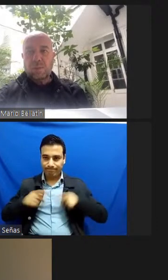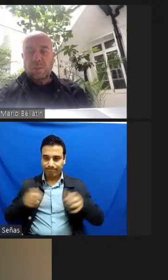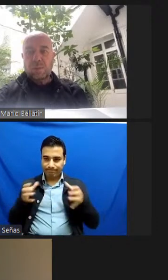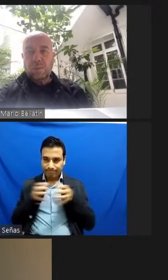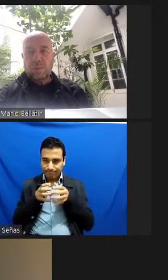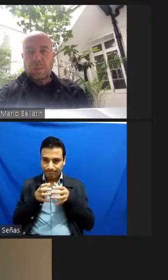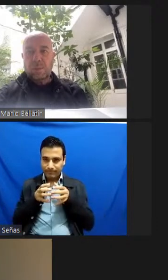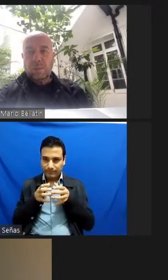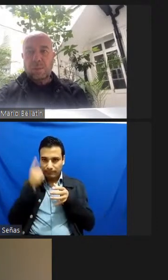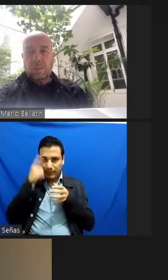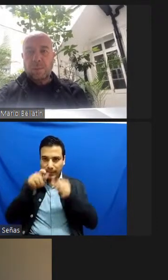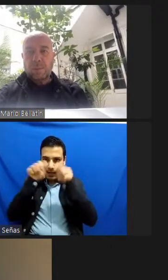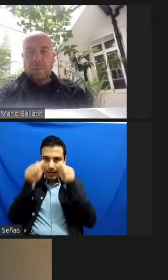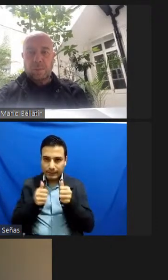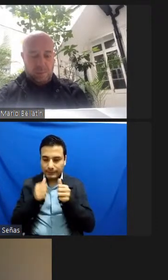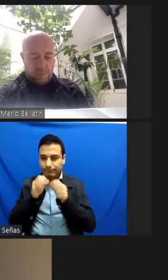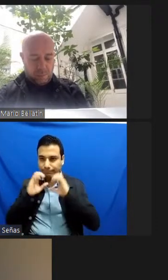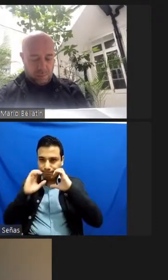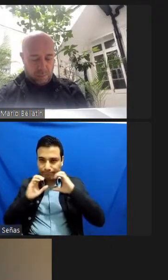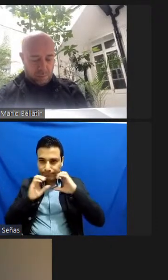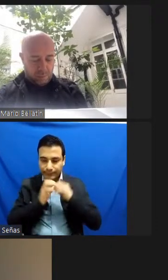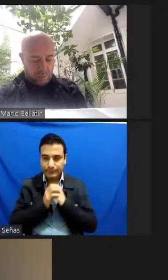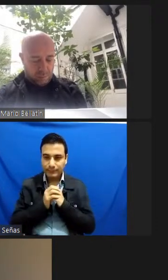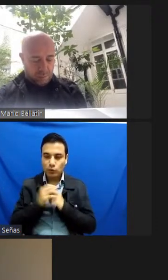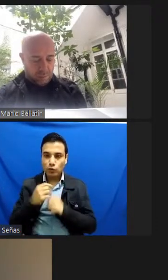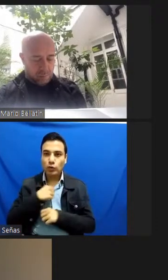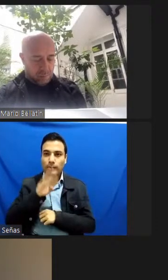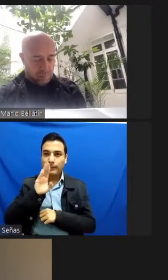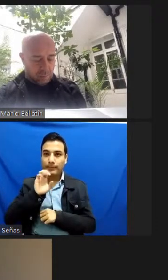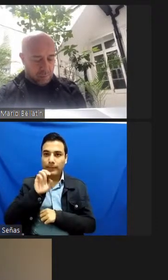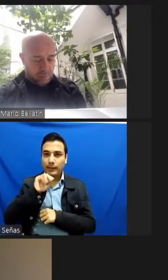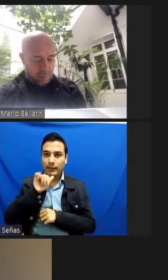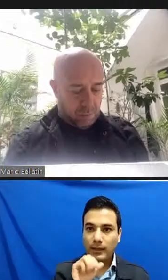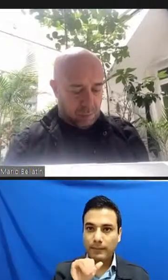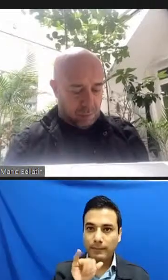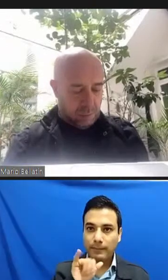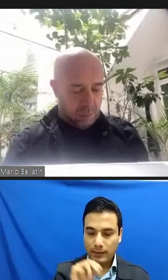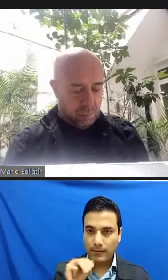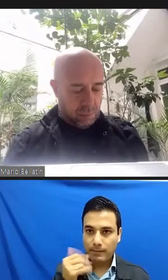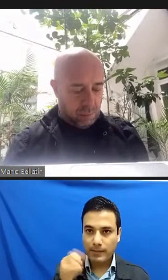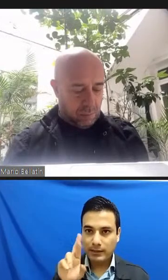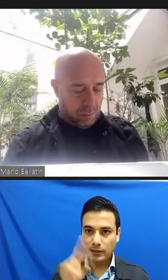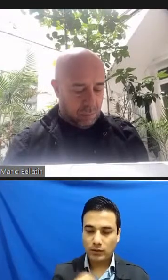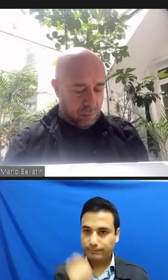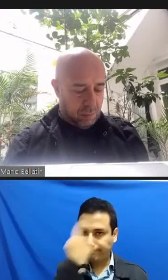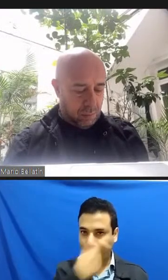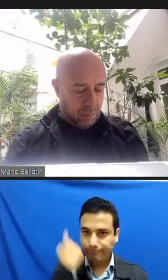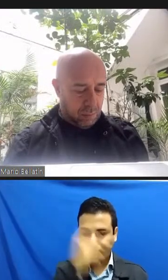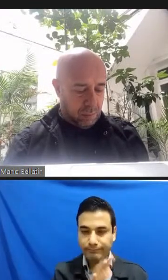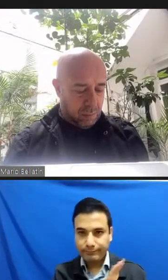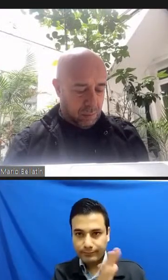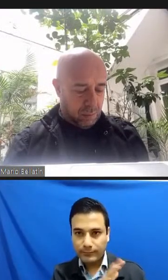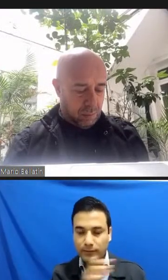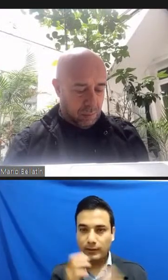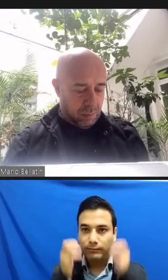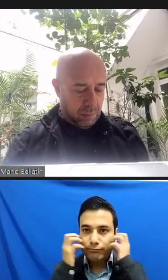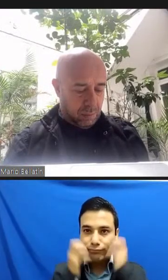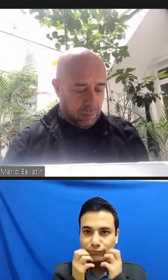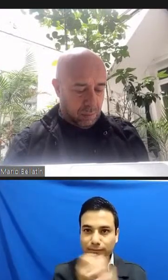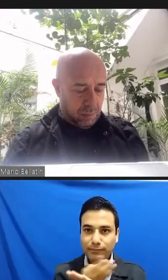yo. Yo soy Benjamín Mayer, tezclara también, lentes, barba demasiado blanca,